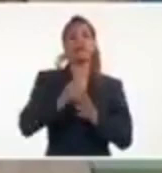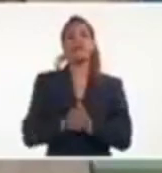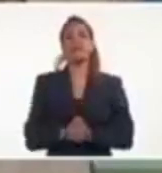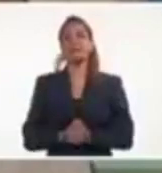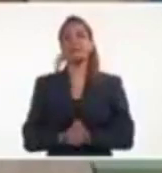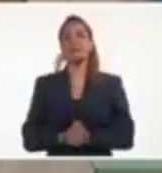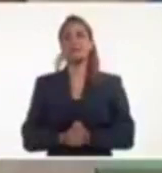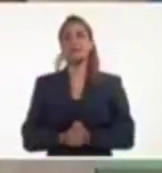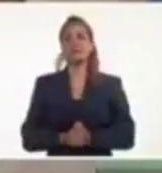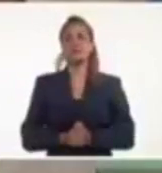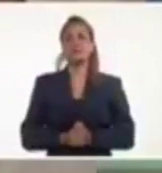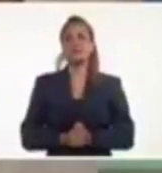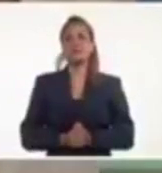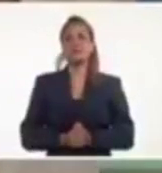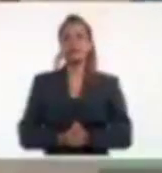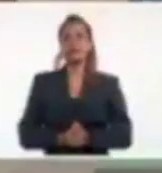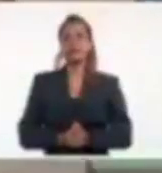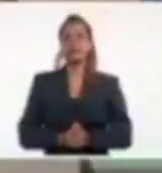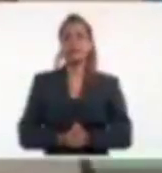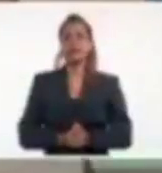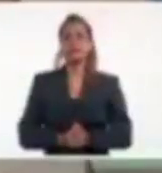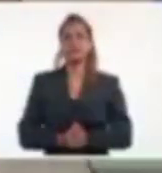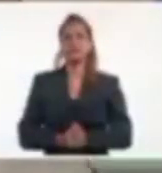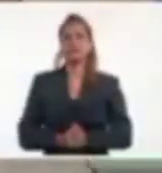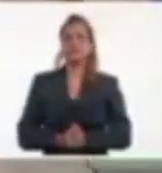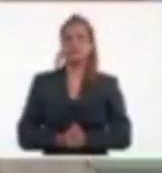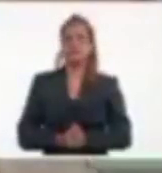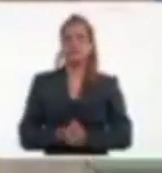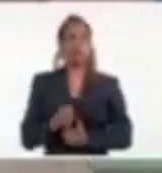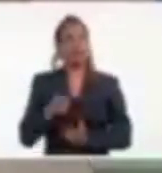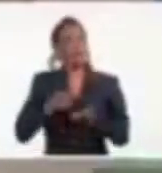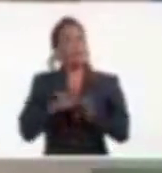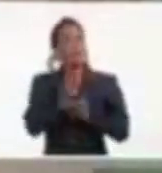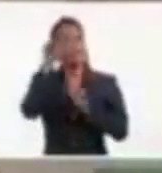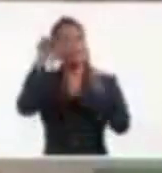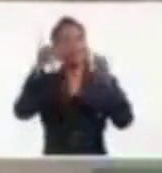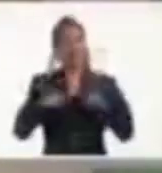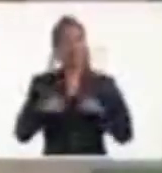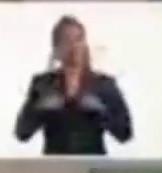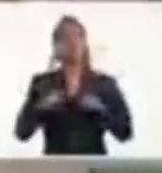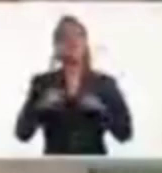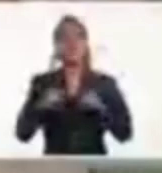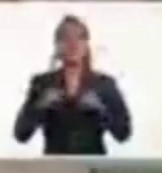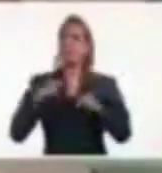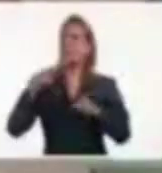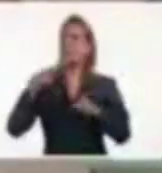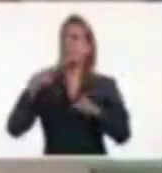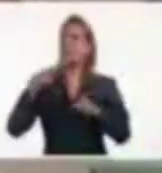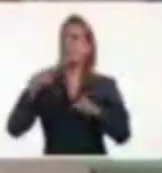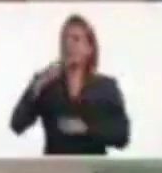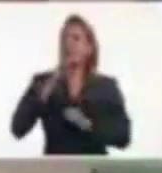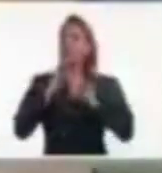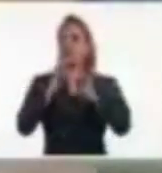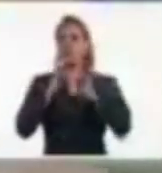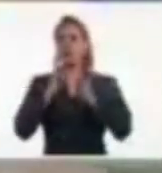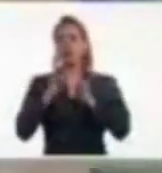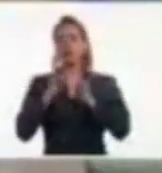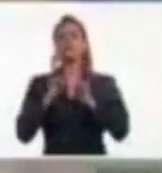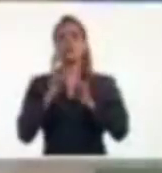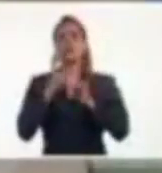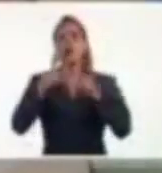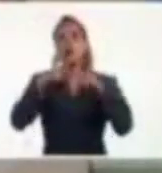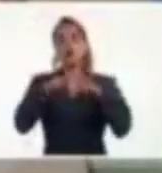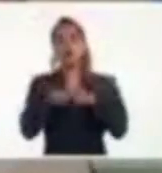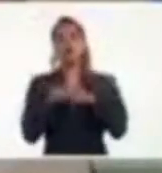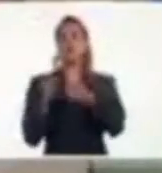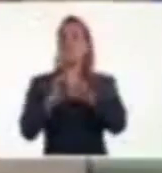cierta tendencia al noroeste. Aquí estaremos, por eso, permanentemente dándoles información a ustedes junto a nuestros